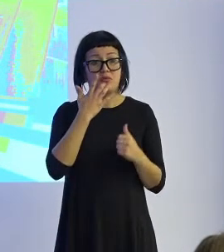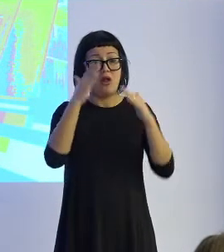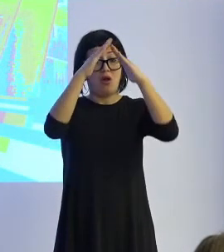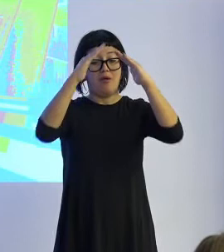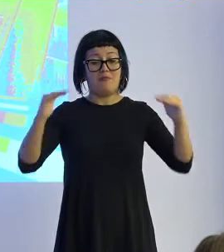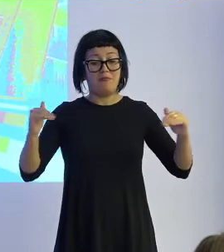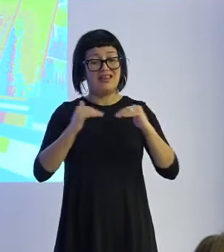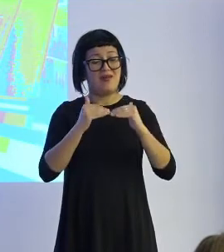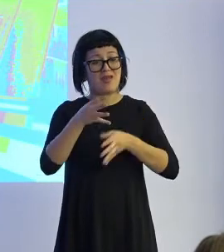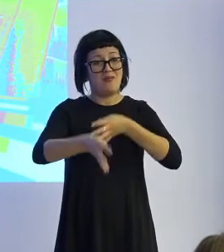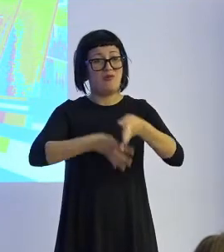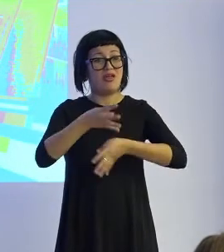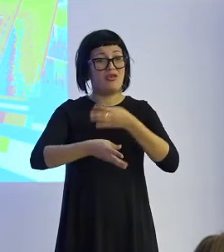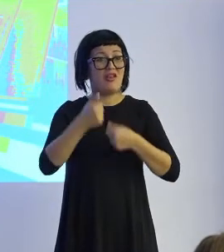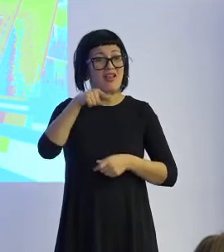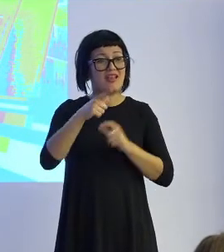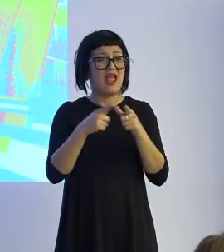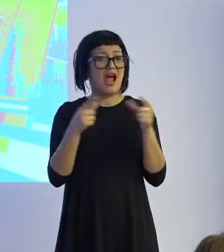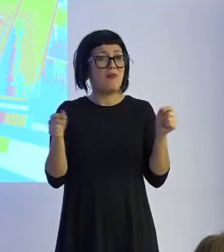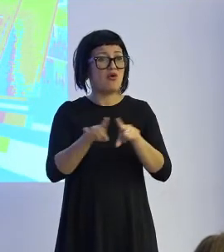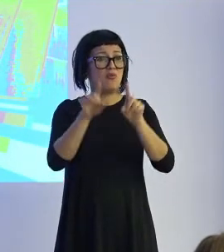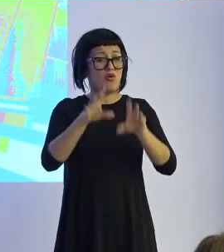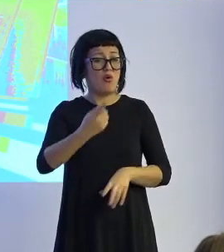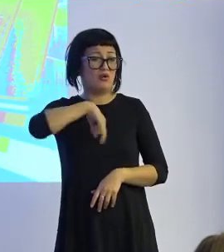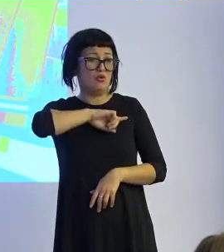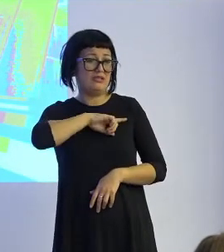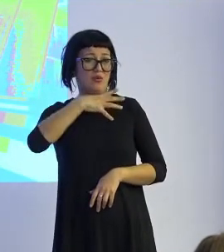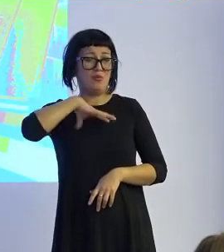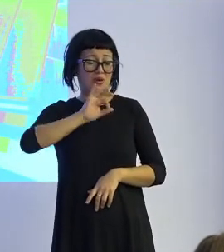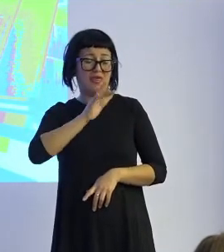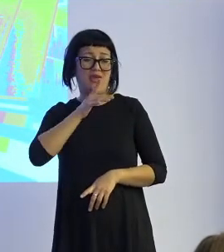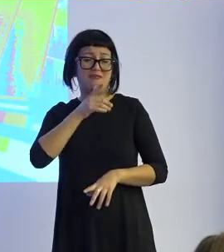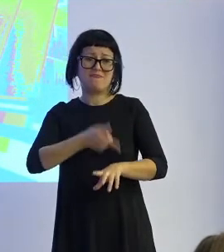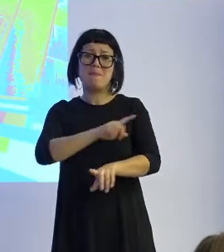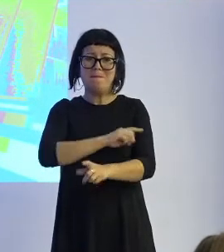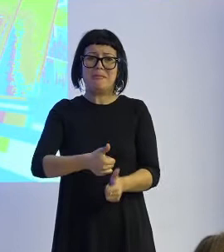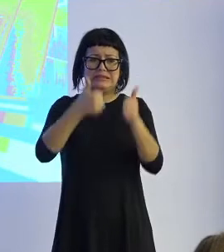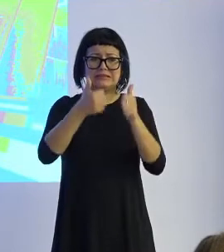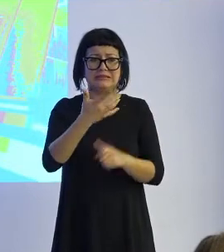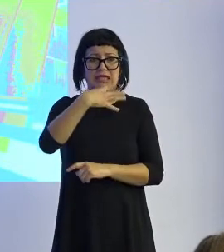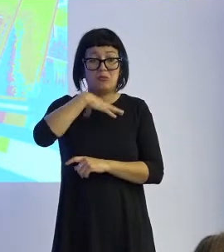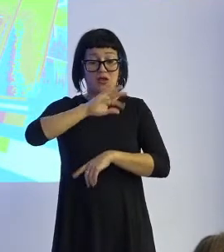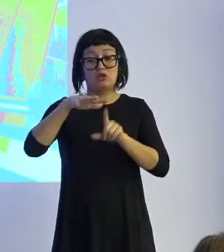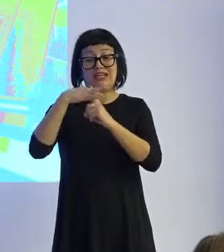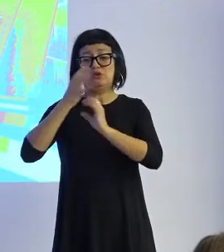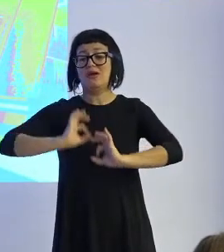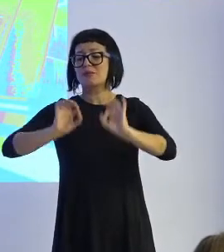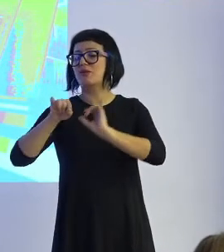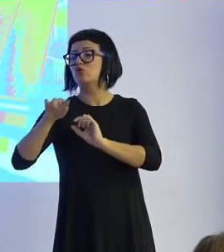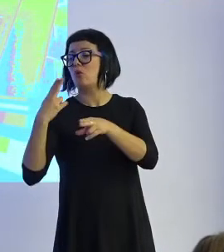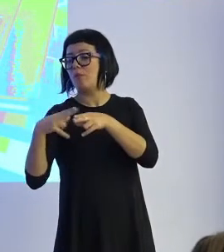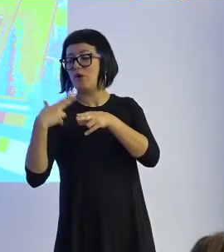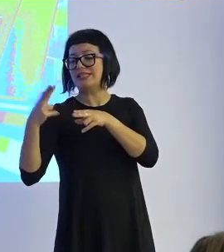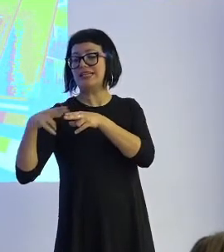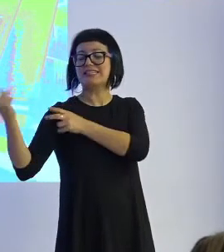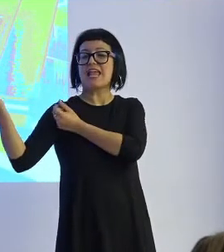poblacional de Japón pues es casi como la nuestra quizás más acentuada además en el caso concreto de ellos las políticas